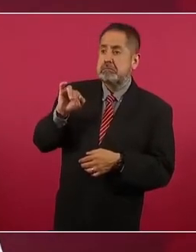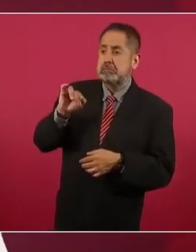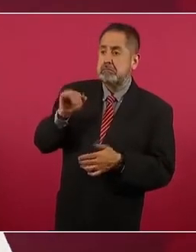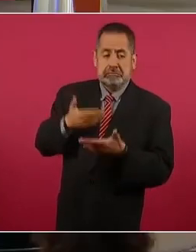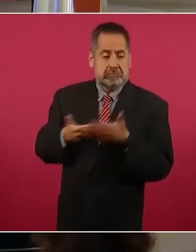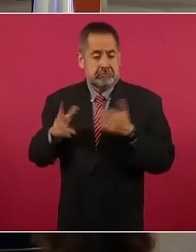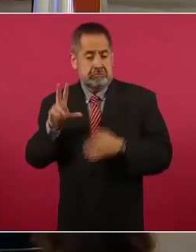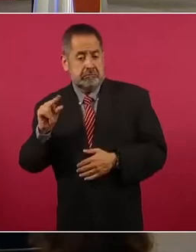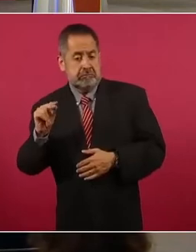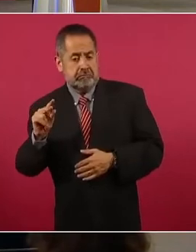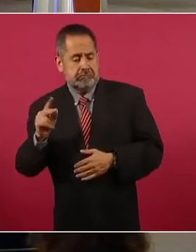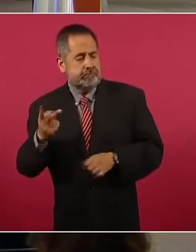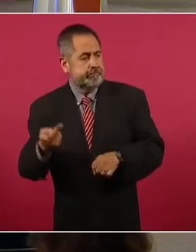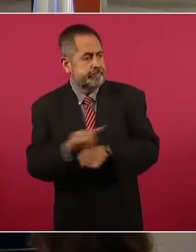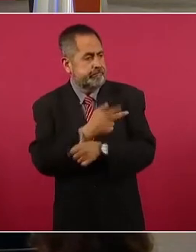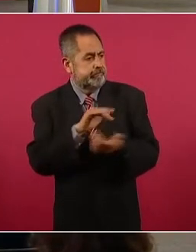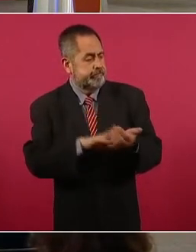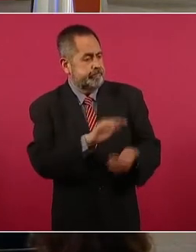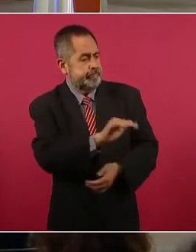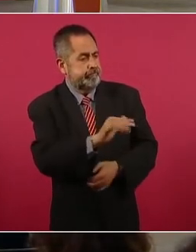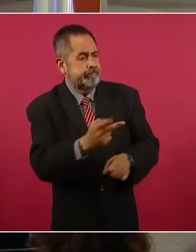Es todo, señor presidente.